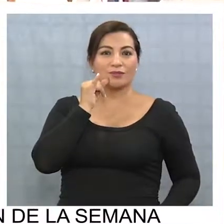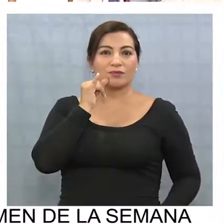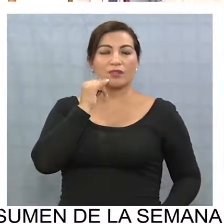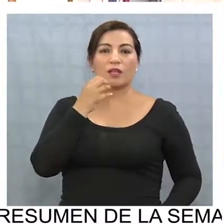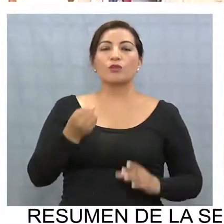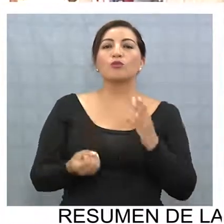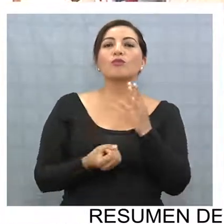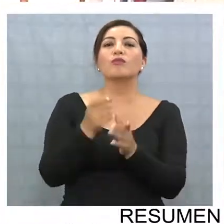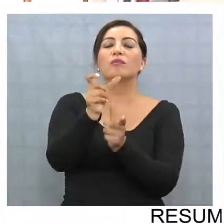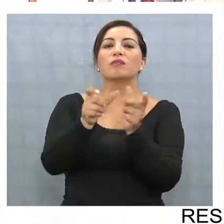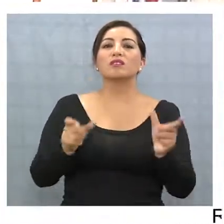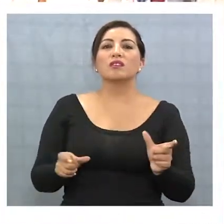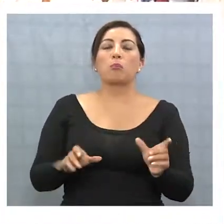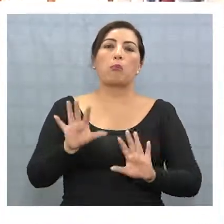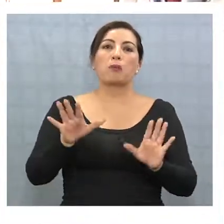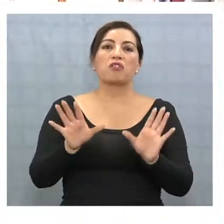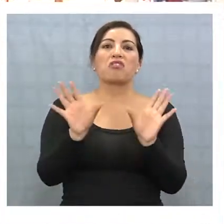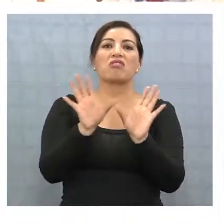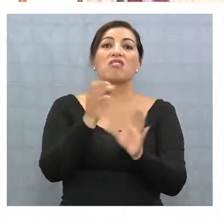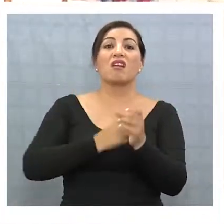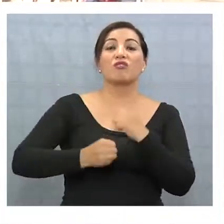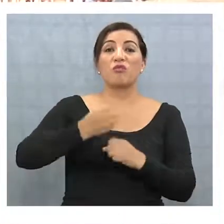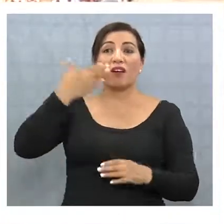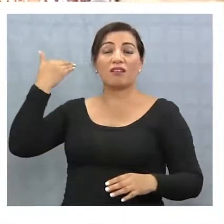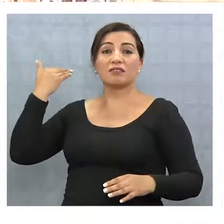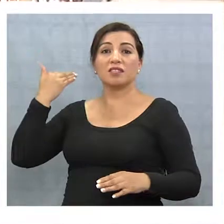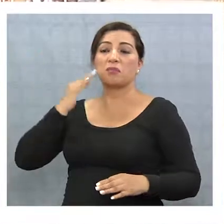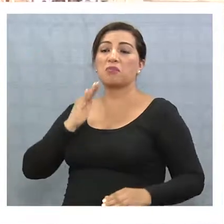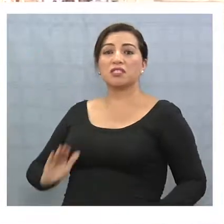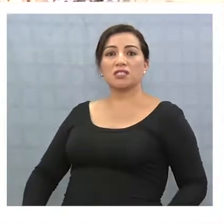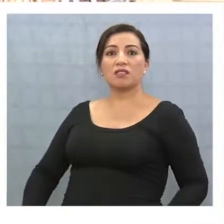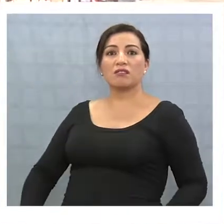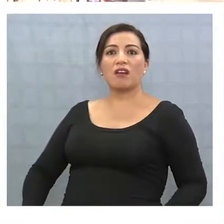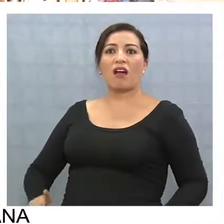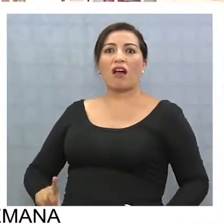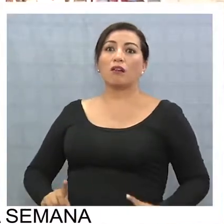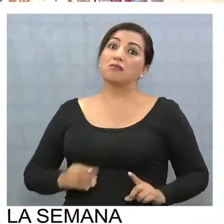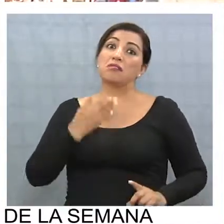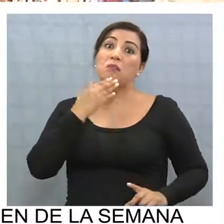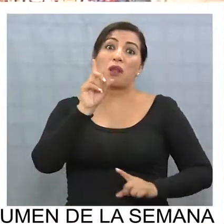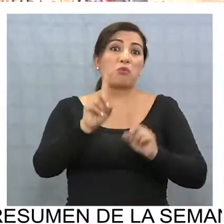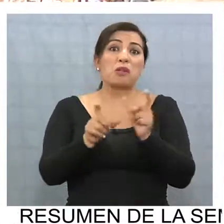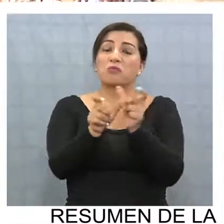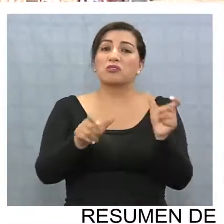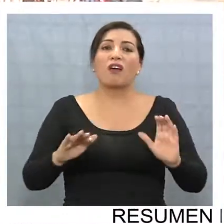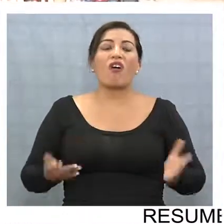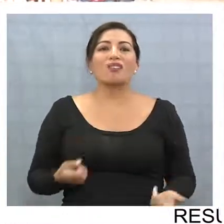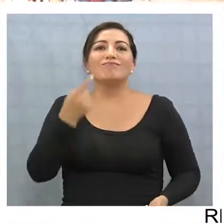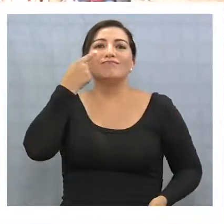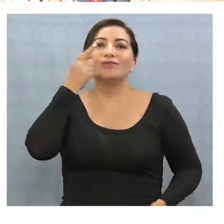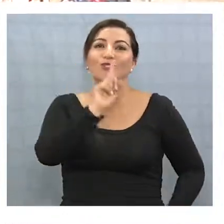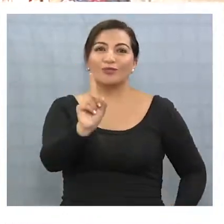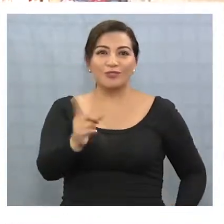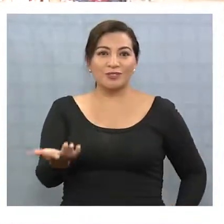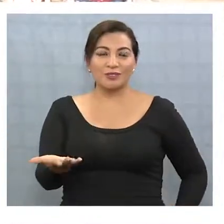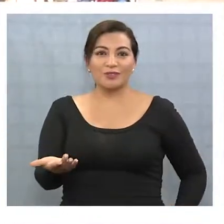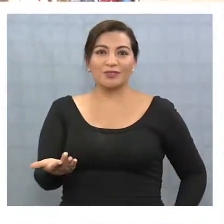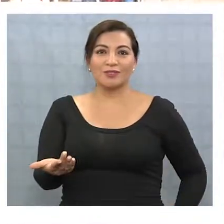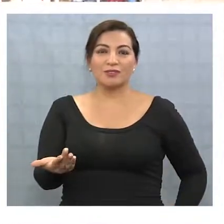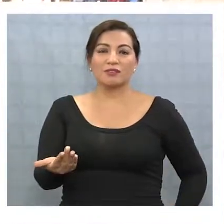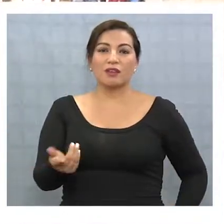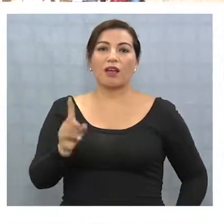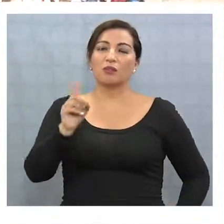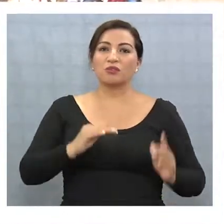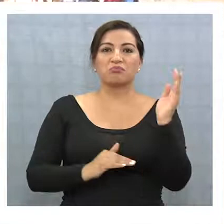generaciones que 10 años atrás tenían cierta edad y hoy día ni siquiera pueden conocer lo que es este edificio, obviamente para ellos el teatro es un